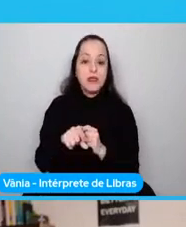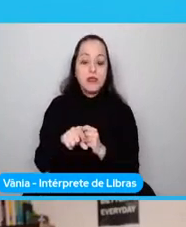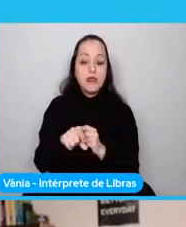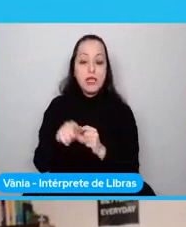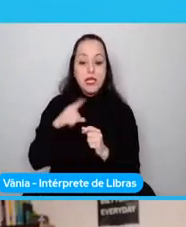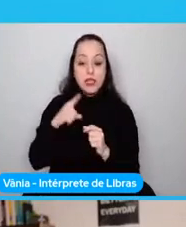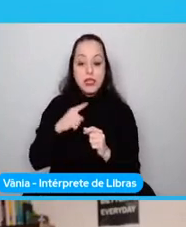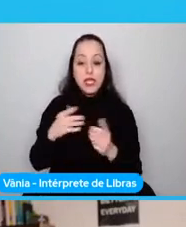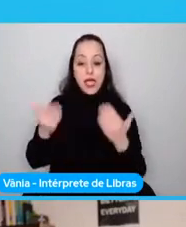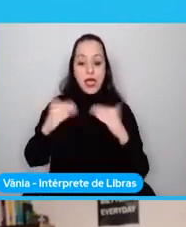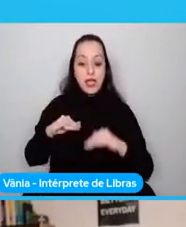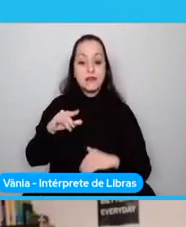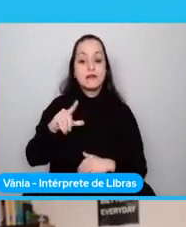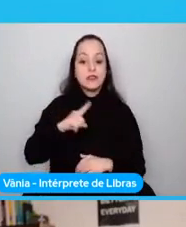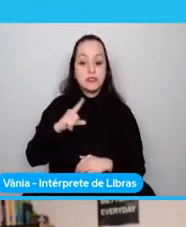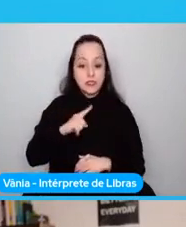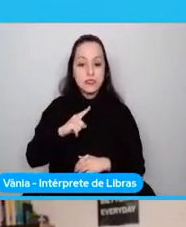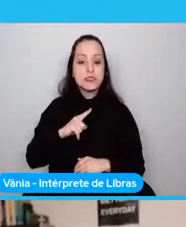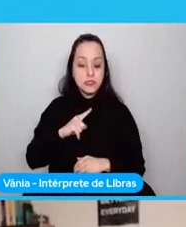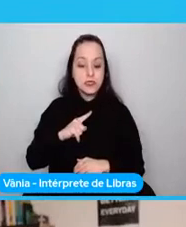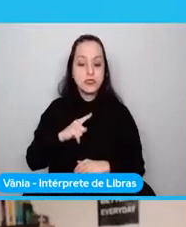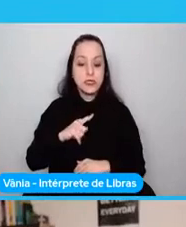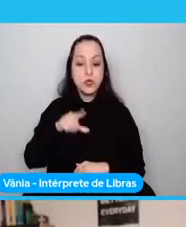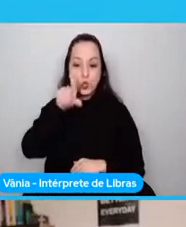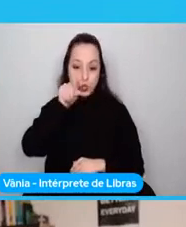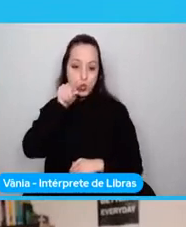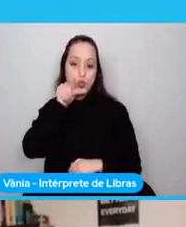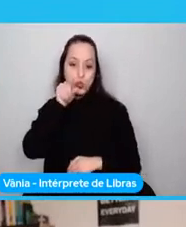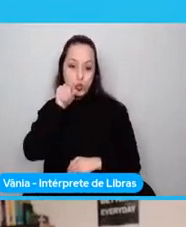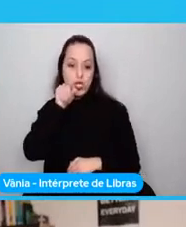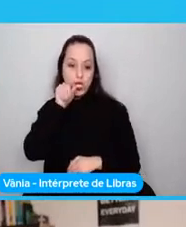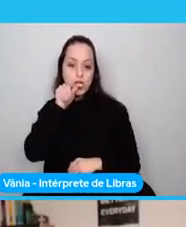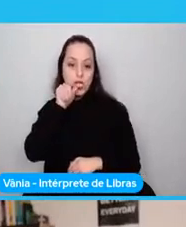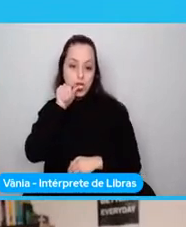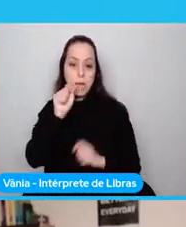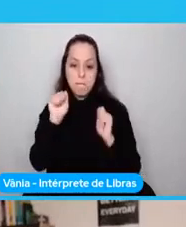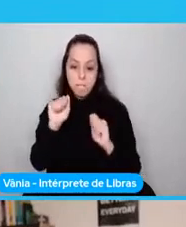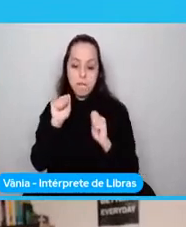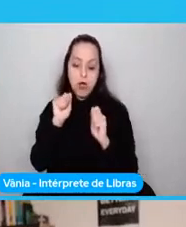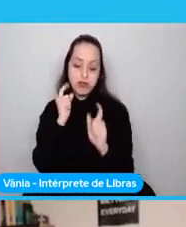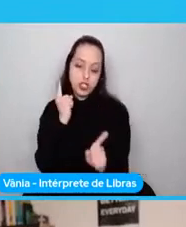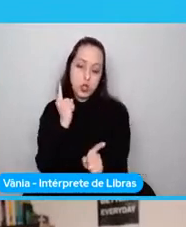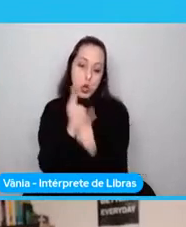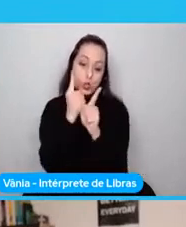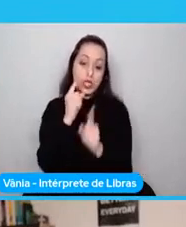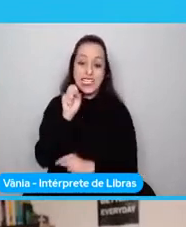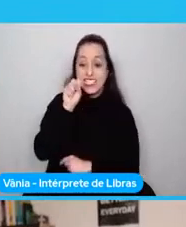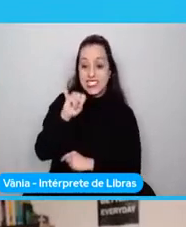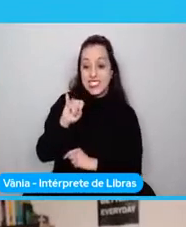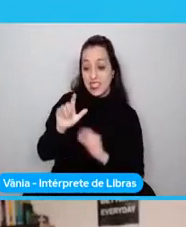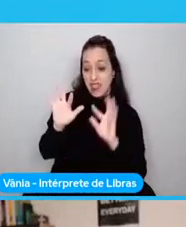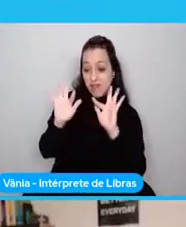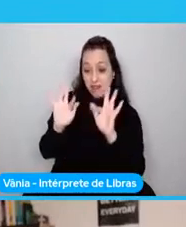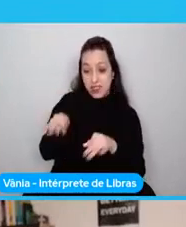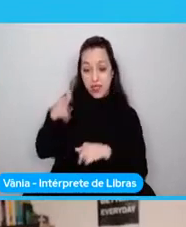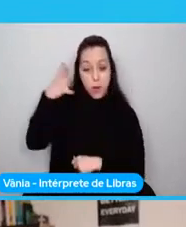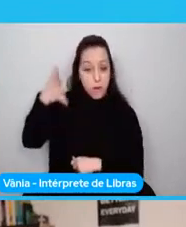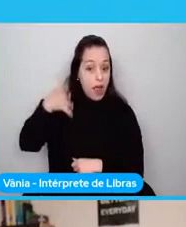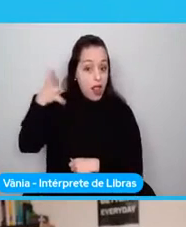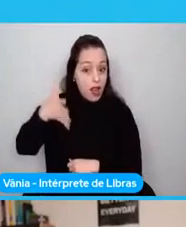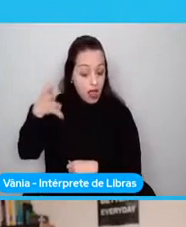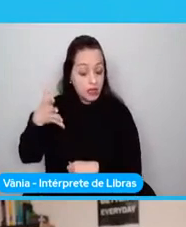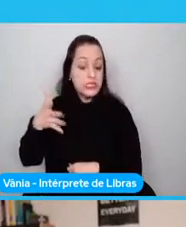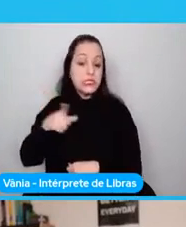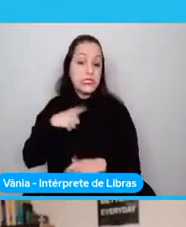donde me pueden encontrar si luego de esta charla tienen alguna pregunta y quieren